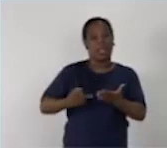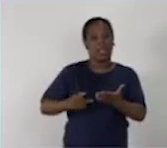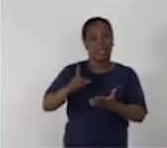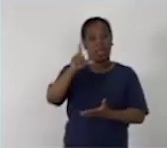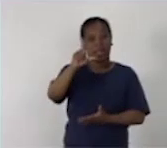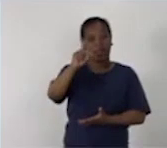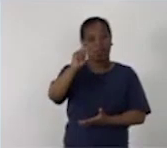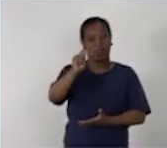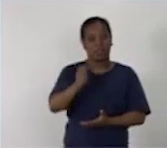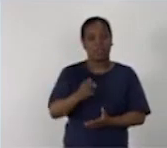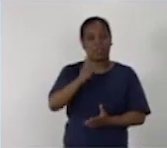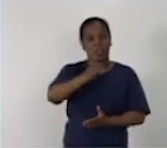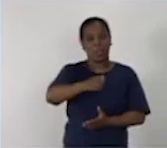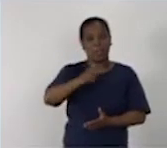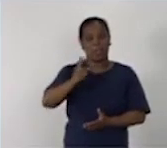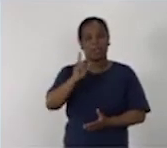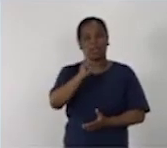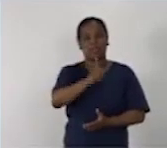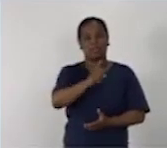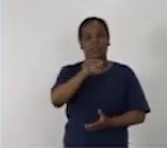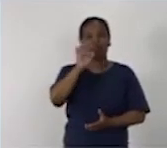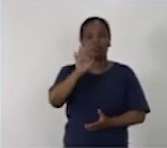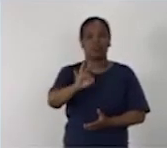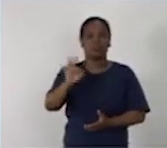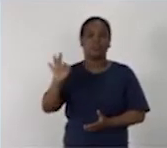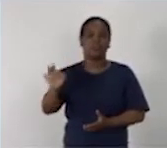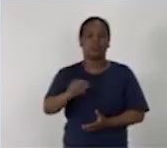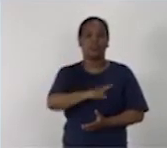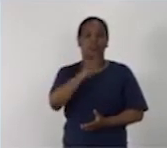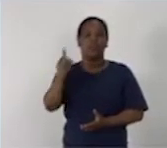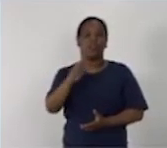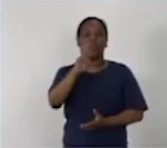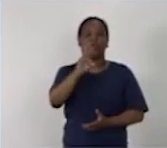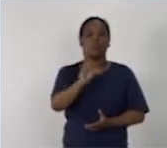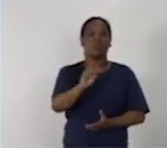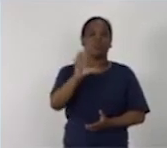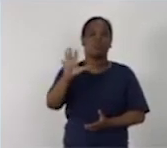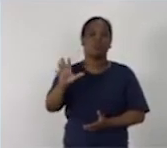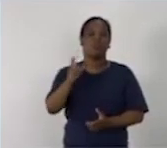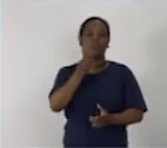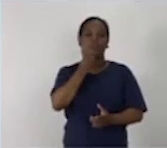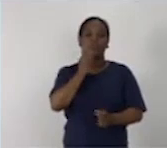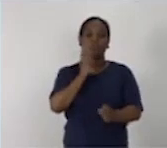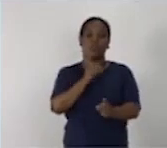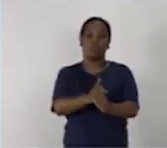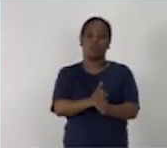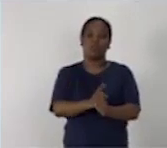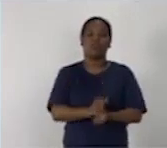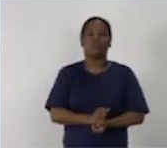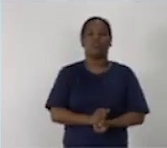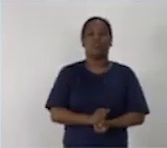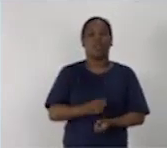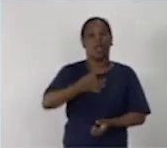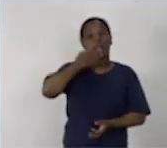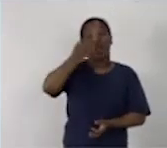En el libro de texto, en las páginas de la 188 a la 205, podrán encontrar